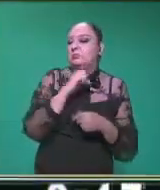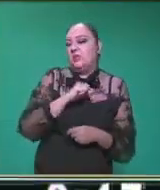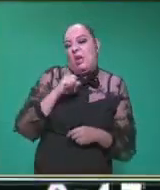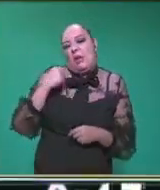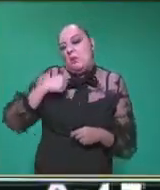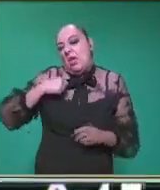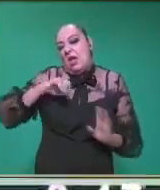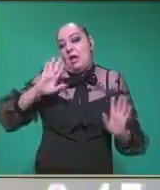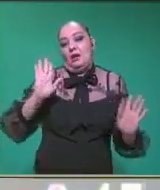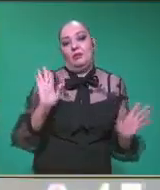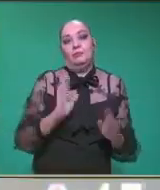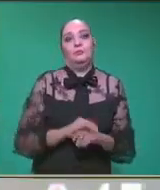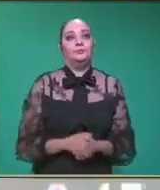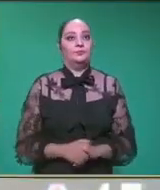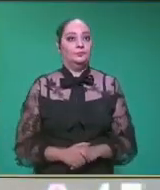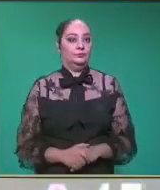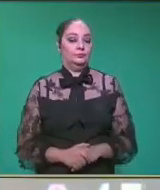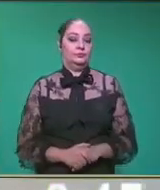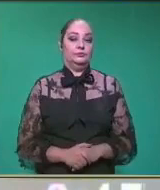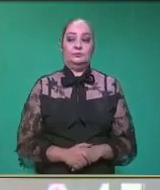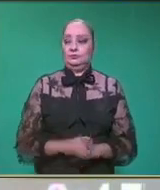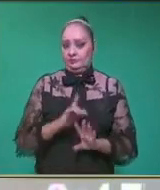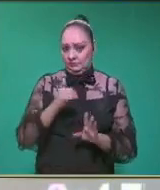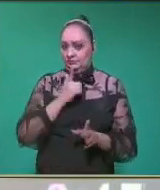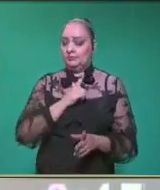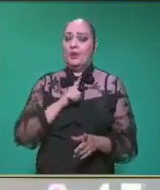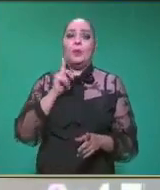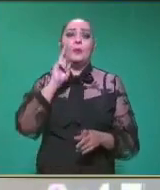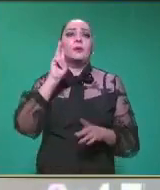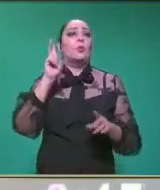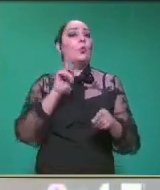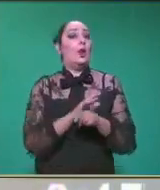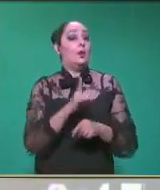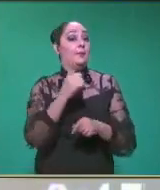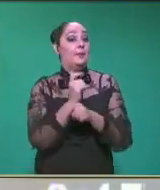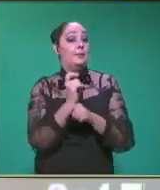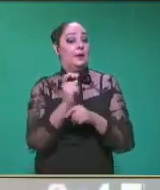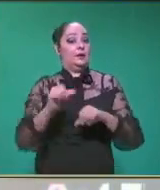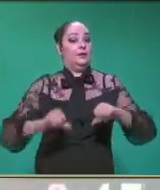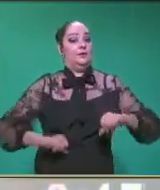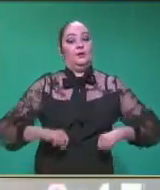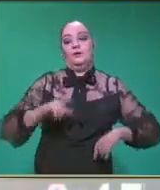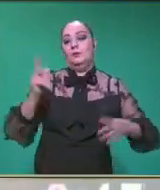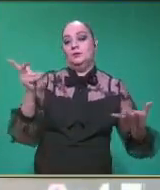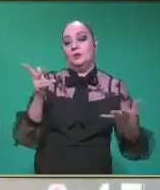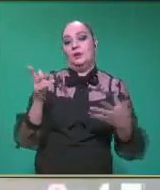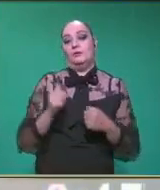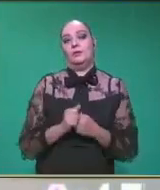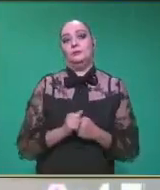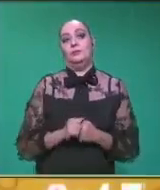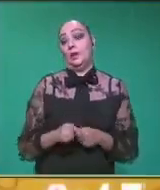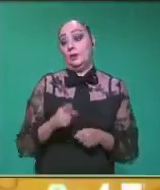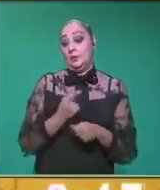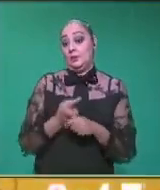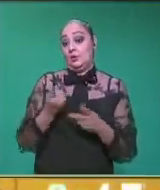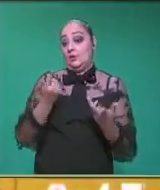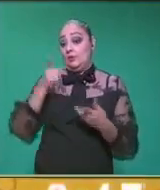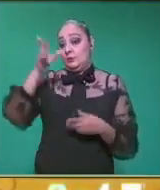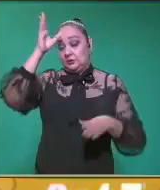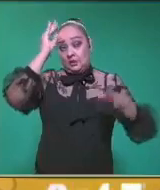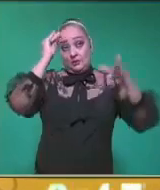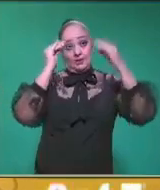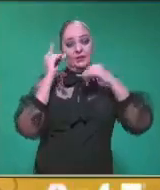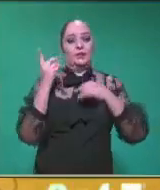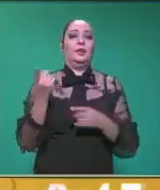interactuar. Muy bien. Profe, ¿les gustaría explicarme la primera actividad, por favor? Claro que sí, profe. El aprendizaje esperado número uno de esta actividad